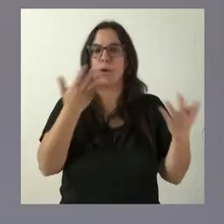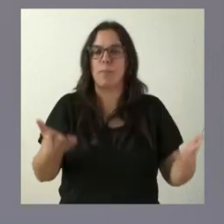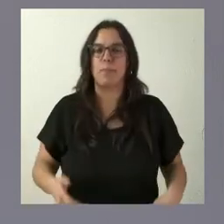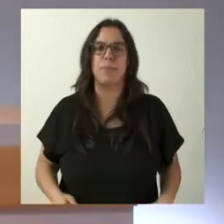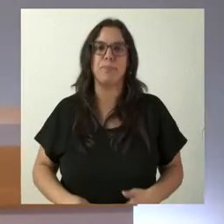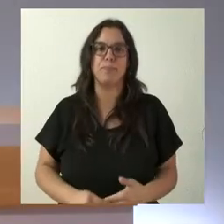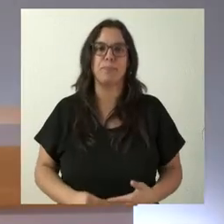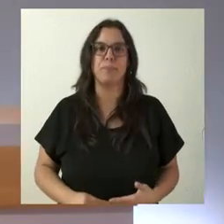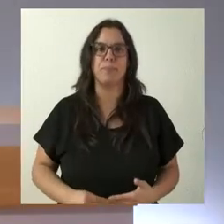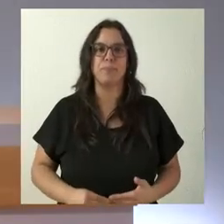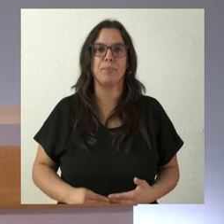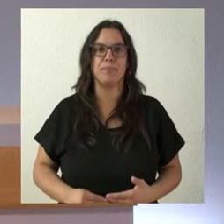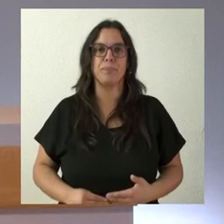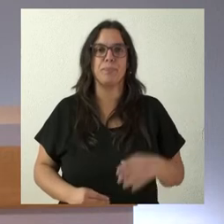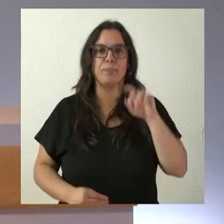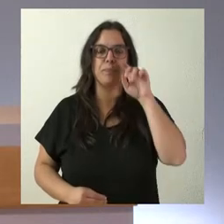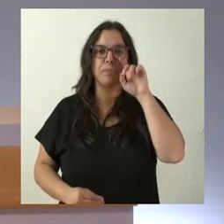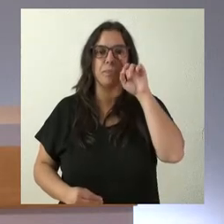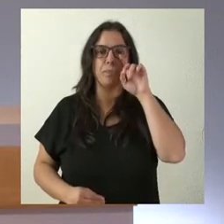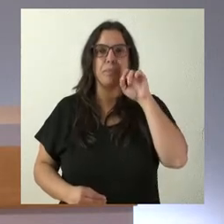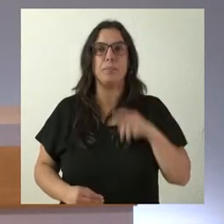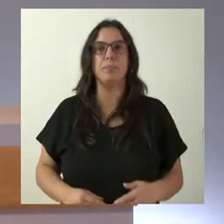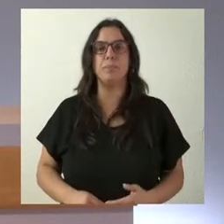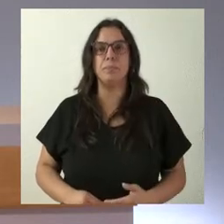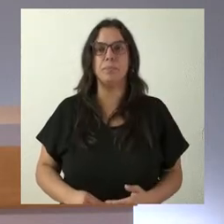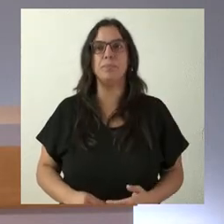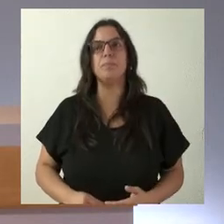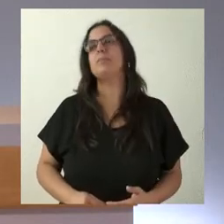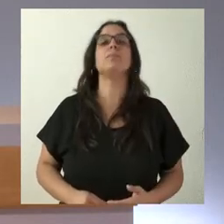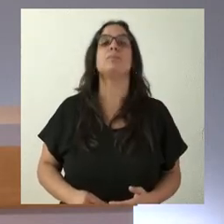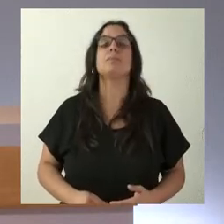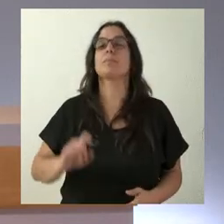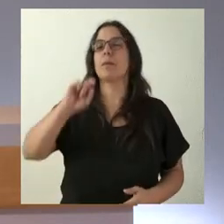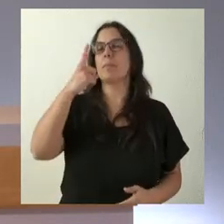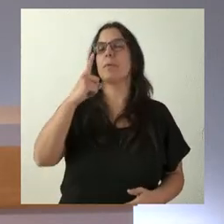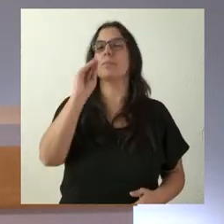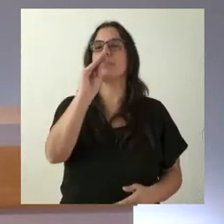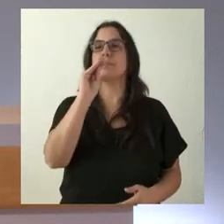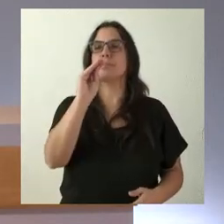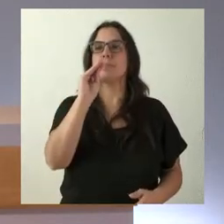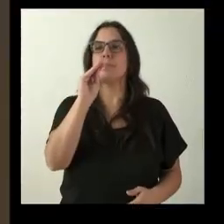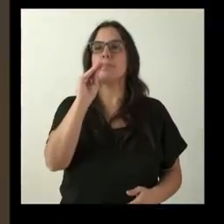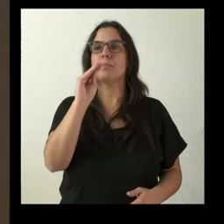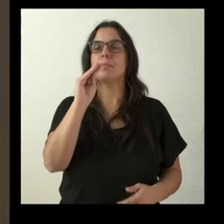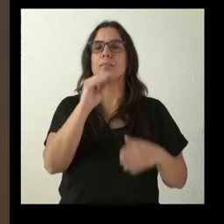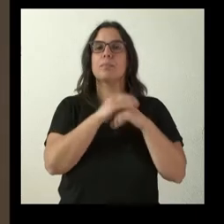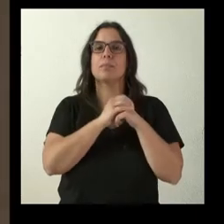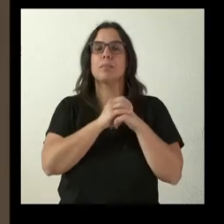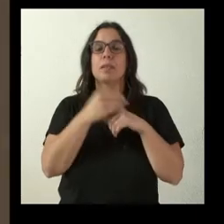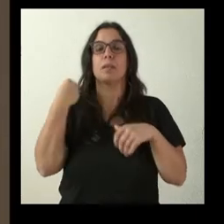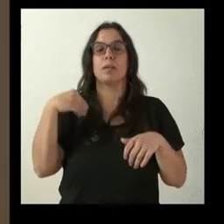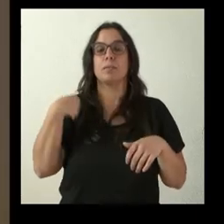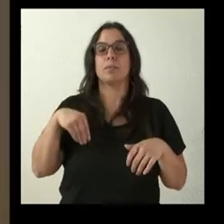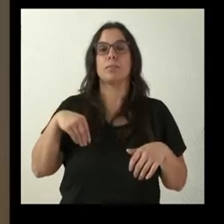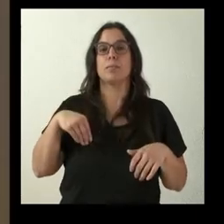Sí, hola, buenos días. Por aquí. Sí, perdón. Le tenía dos cuestiones. La primera le quería preguntar por la ausencia del vicepresidente en el